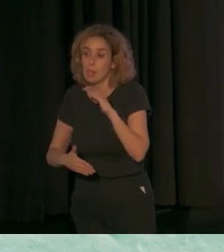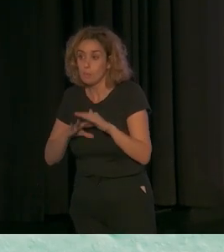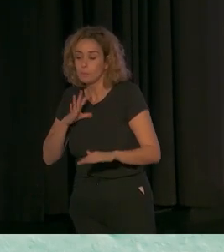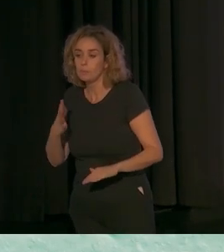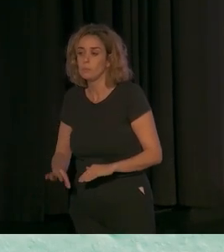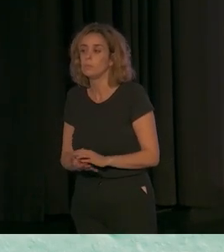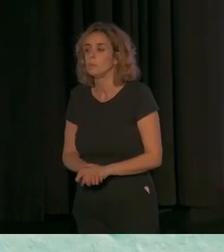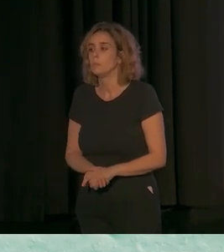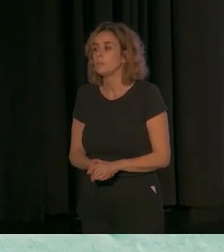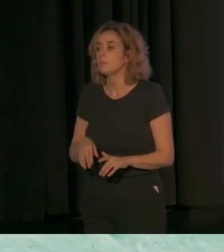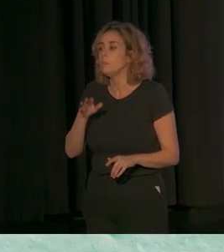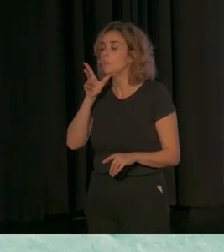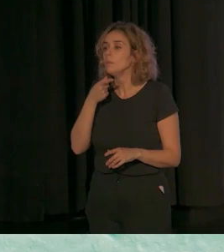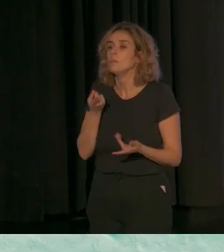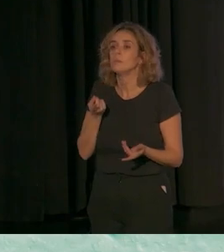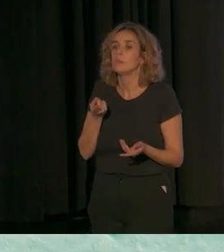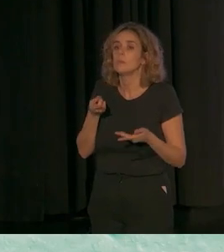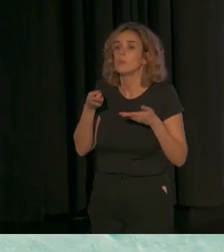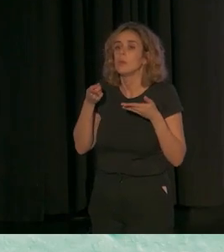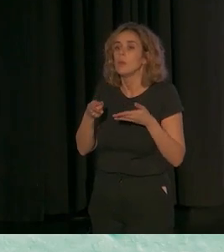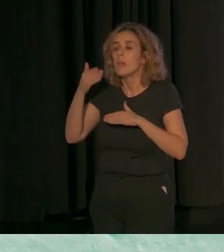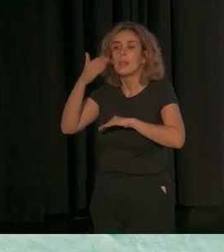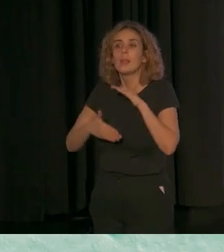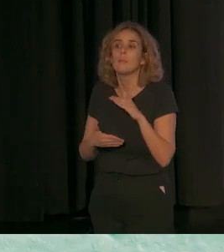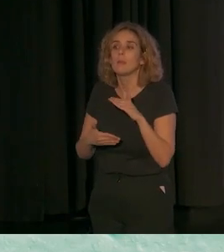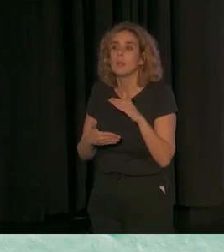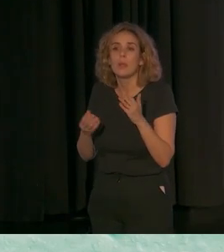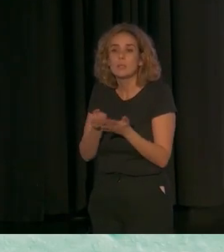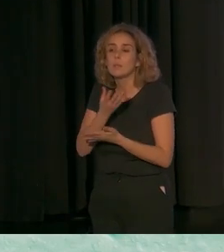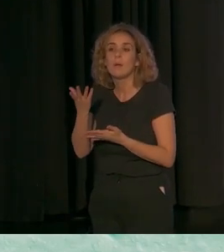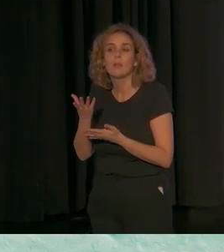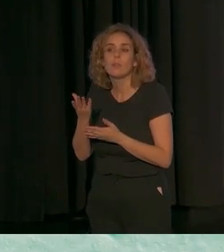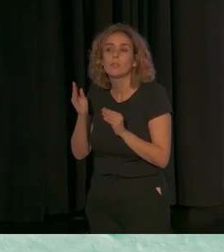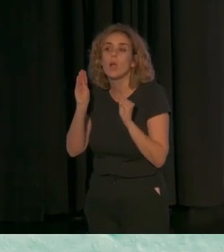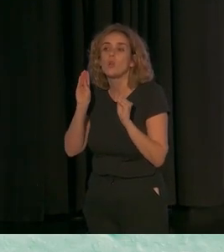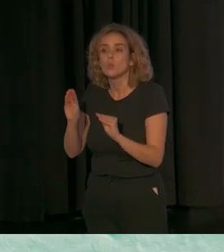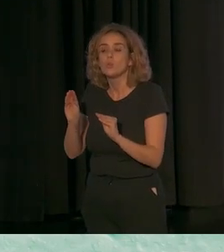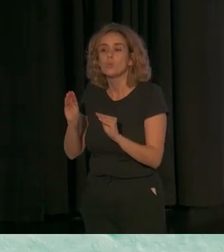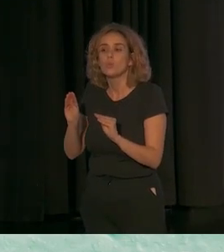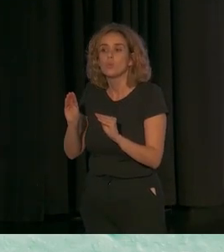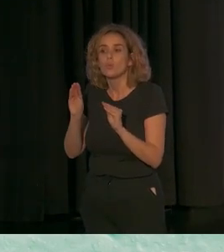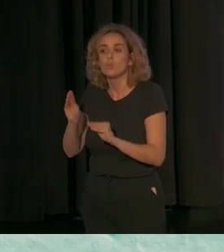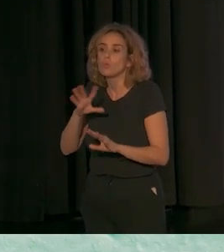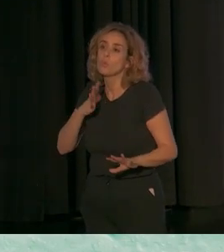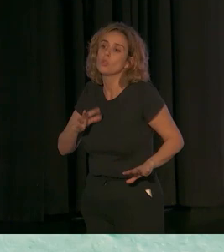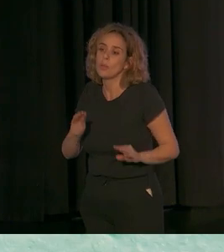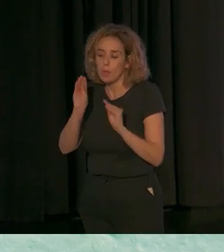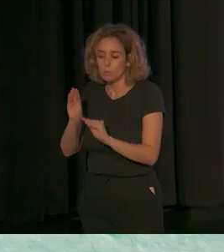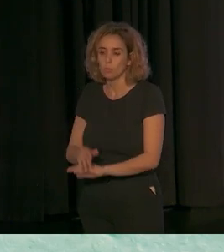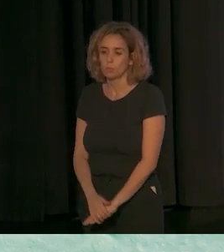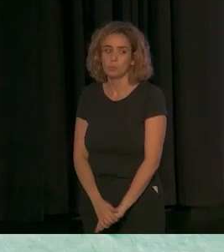en términos de cuidado y atención, ven limitadas y así lo manifiestan sus posibilidades.